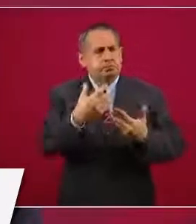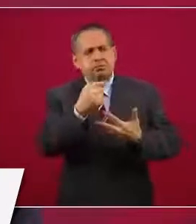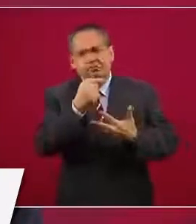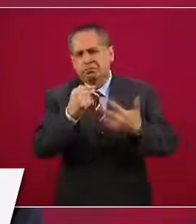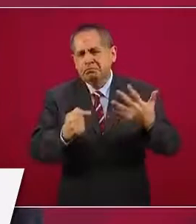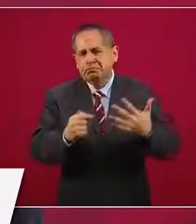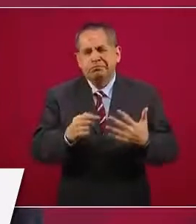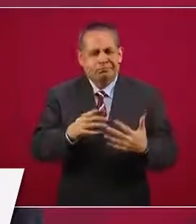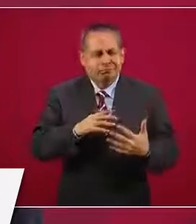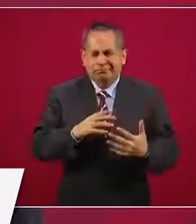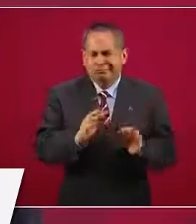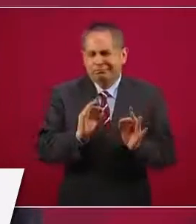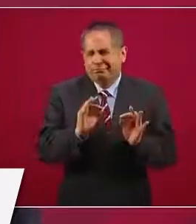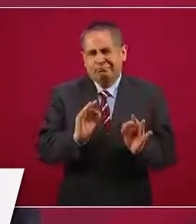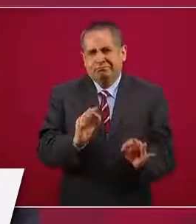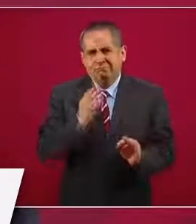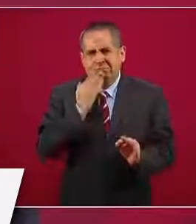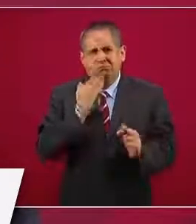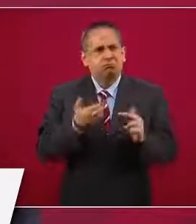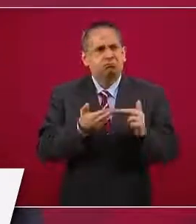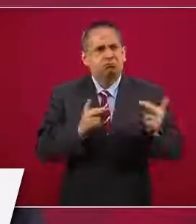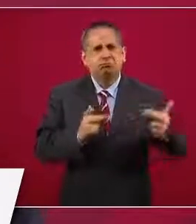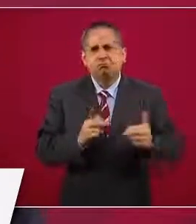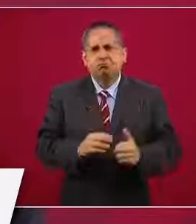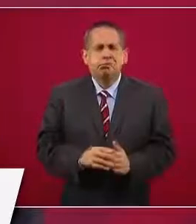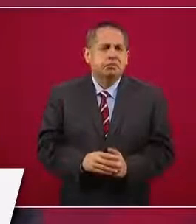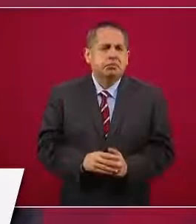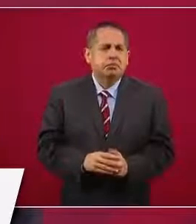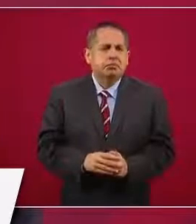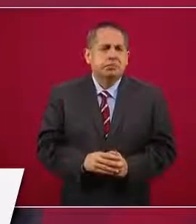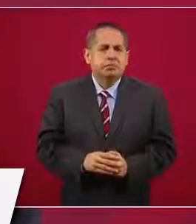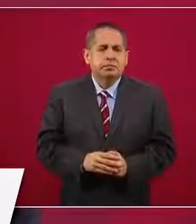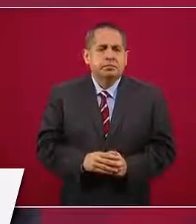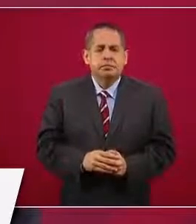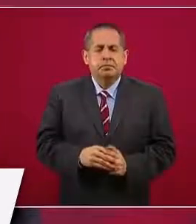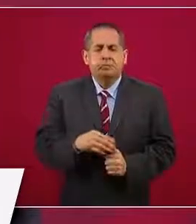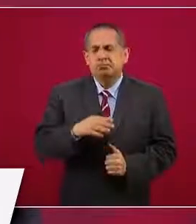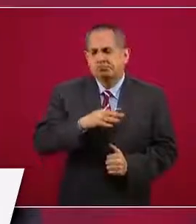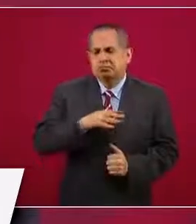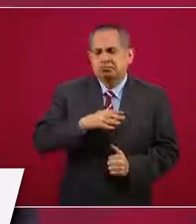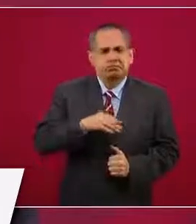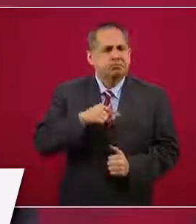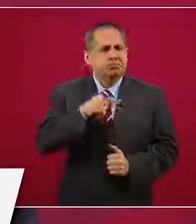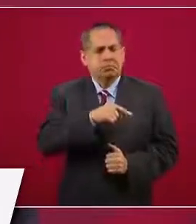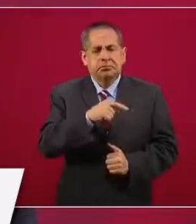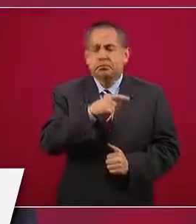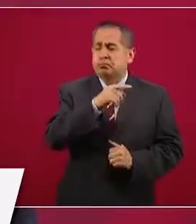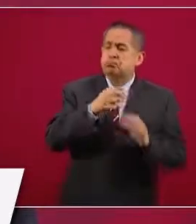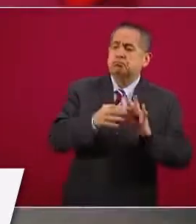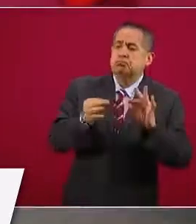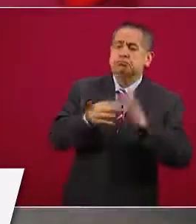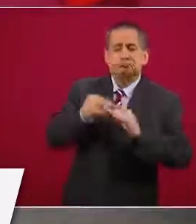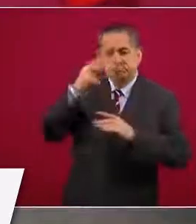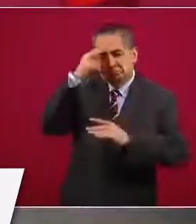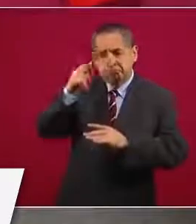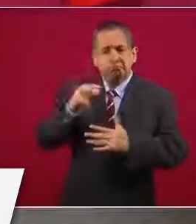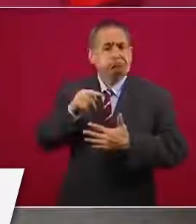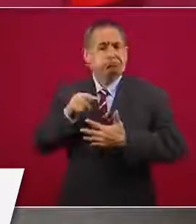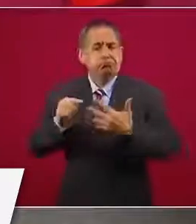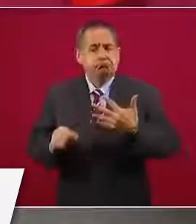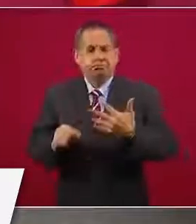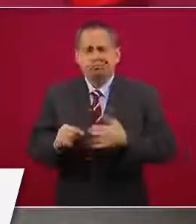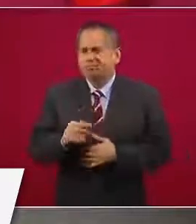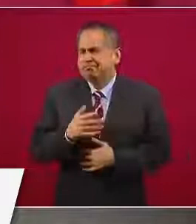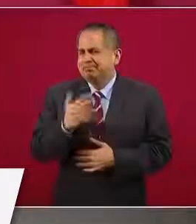que se vierten sobre México desde el